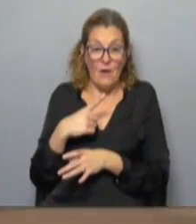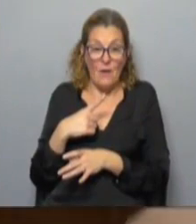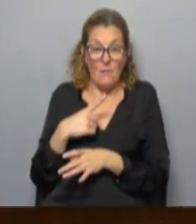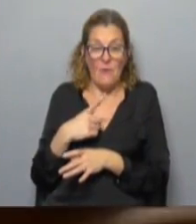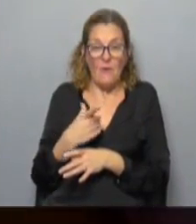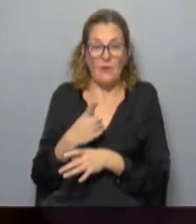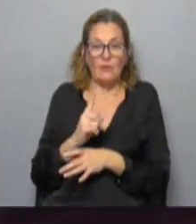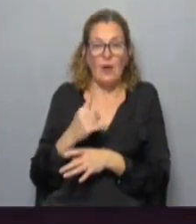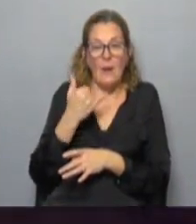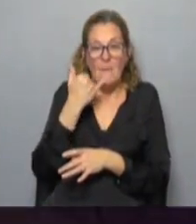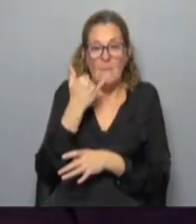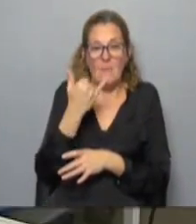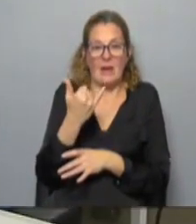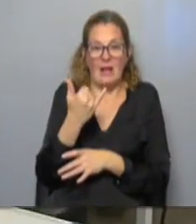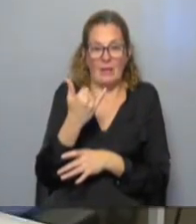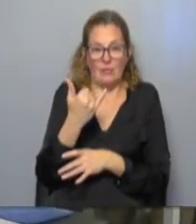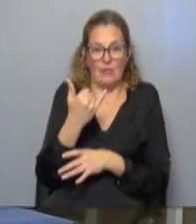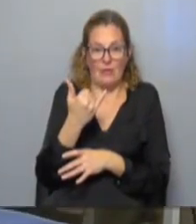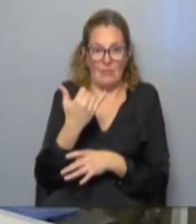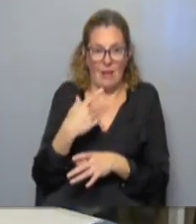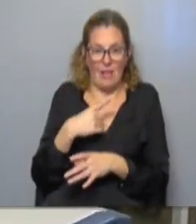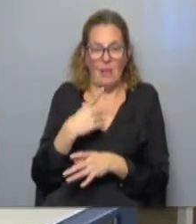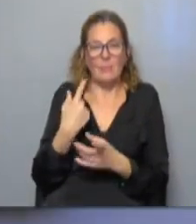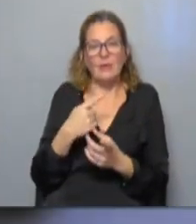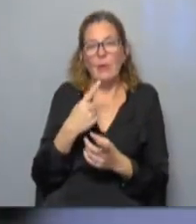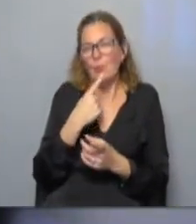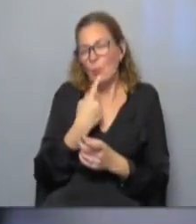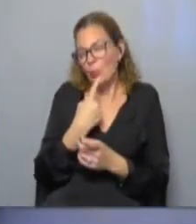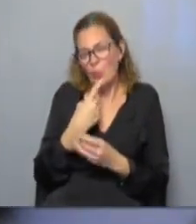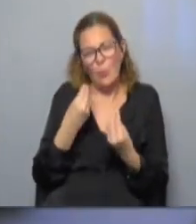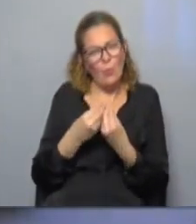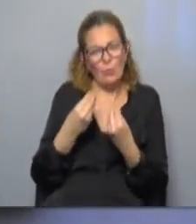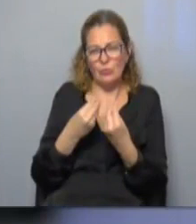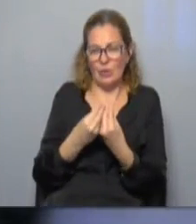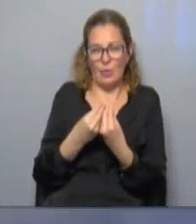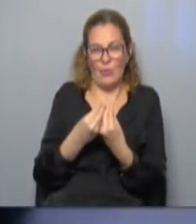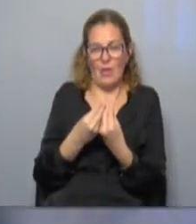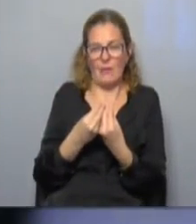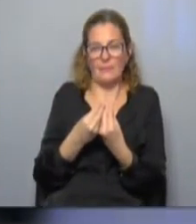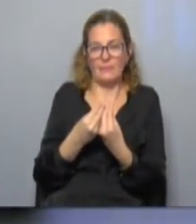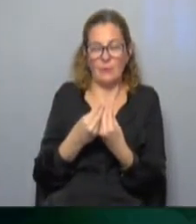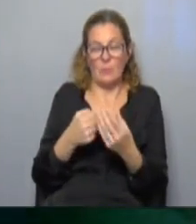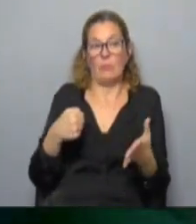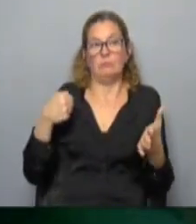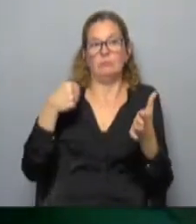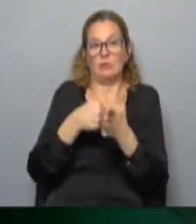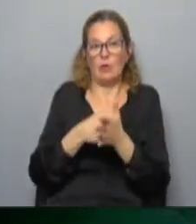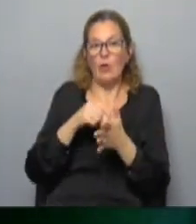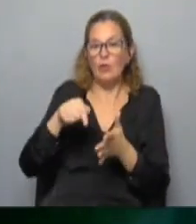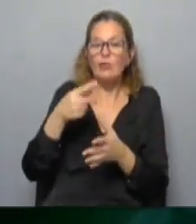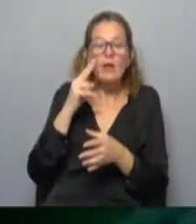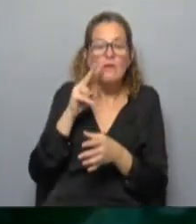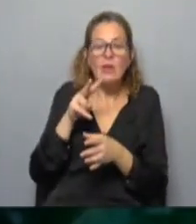no esperando esa llamada pero encontrás incertidumbre te chocás con otras